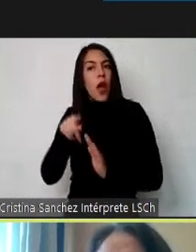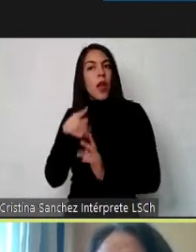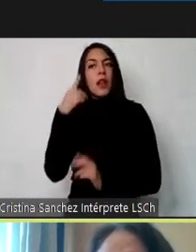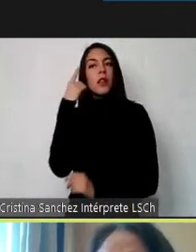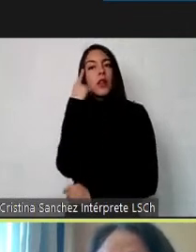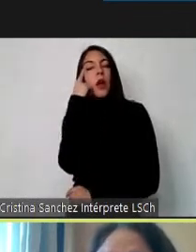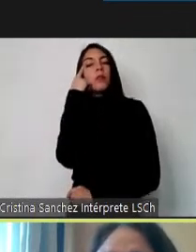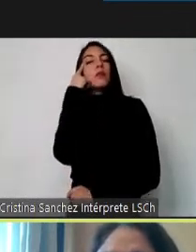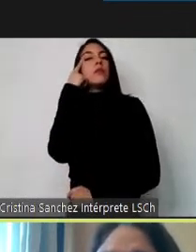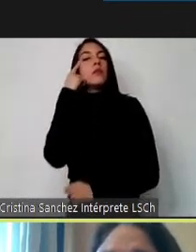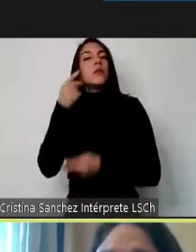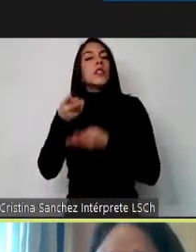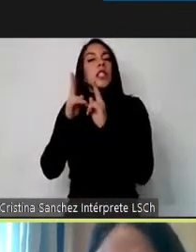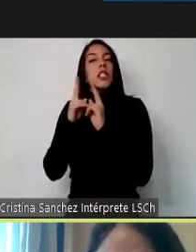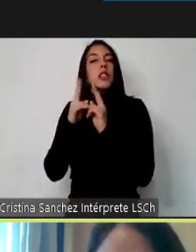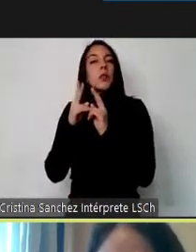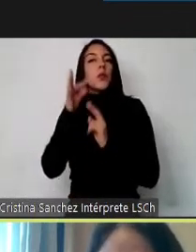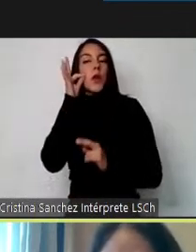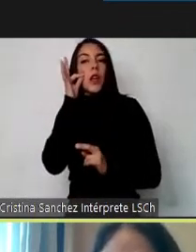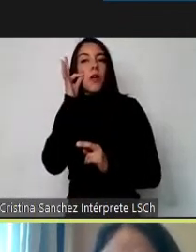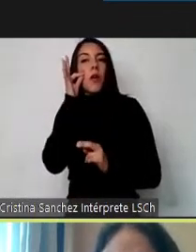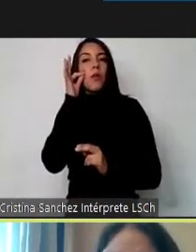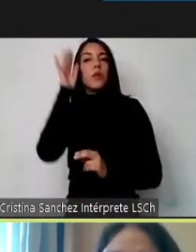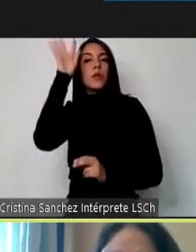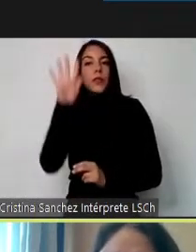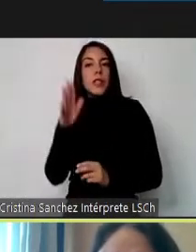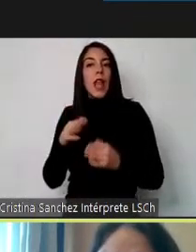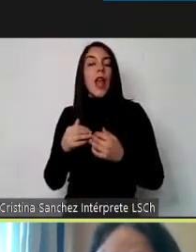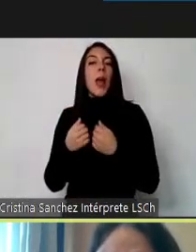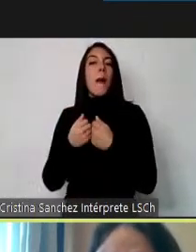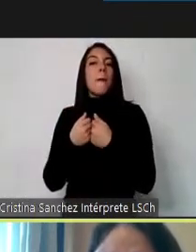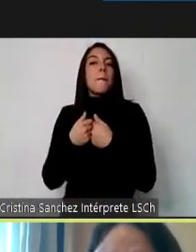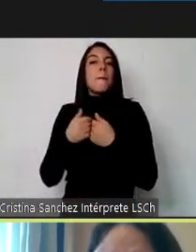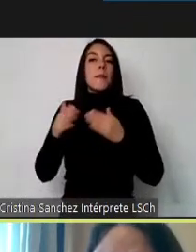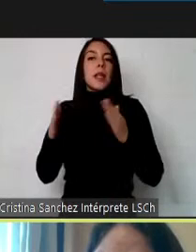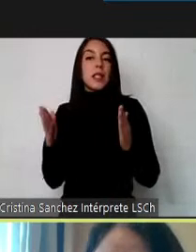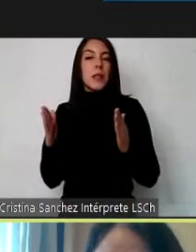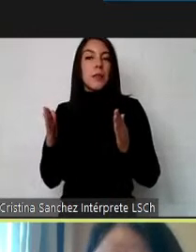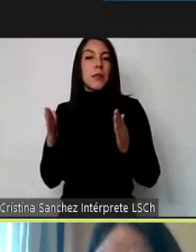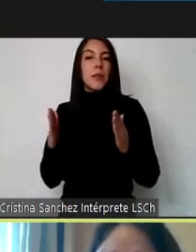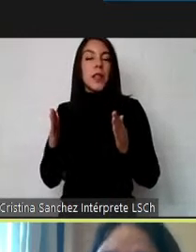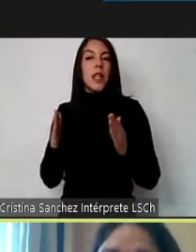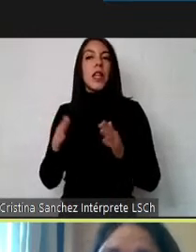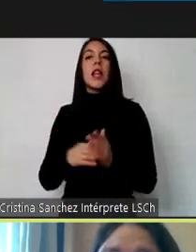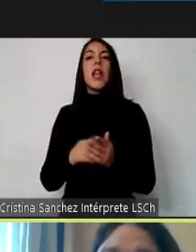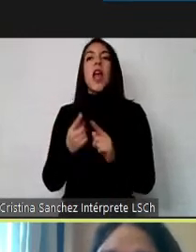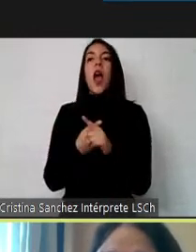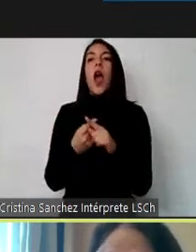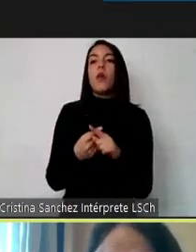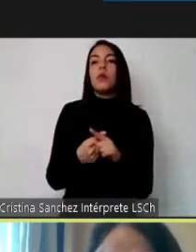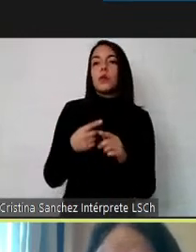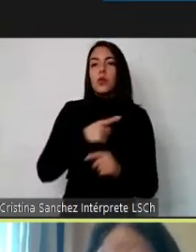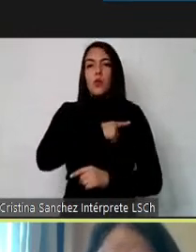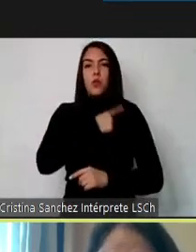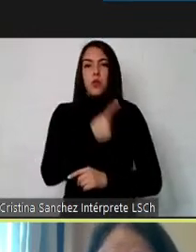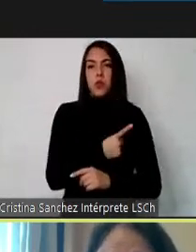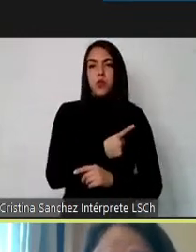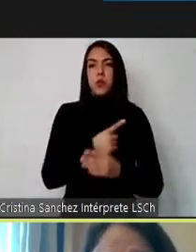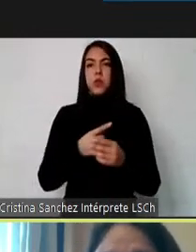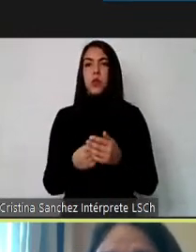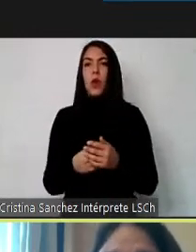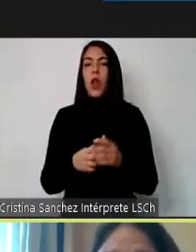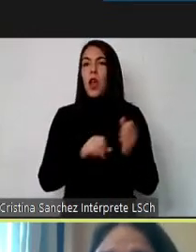humanos el carácter emancipatorio, la resistencia al abuso del poder, la reivindicación de la